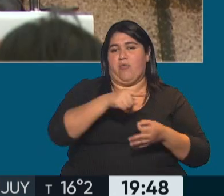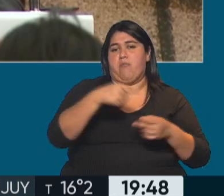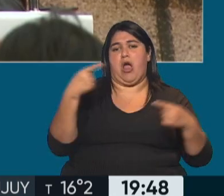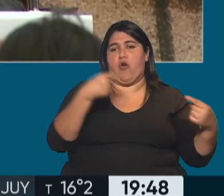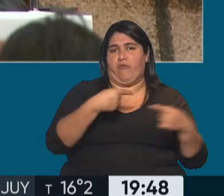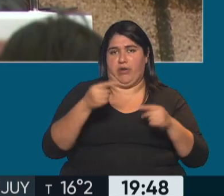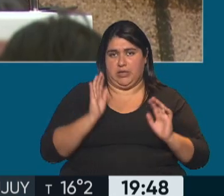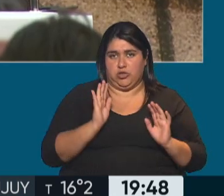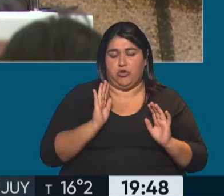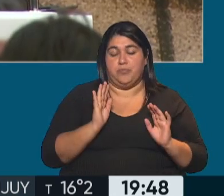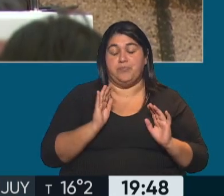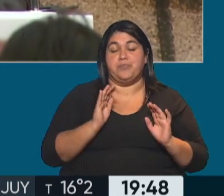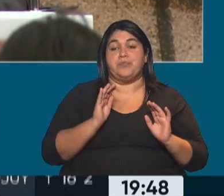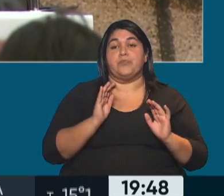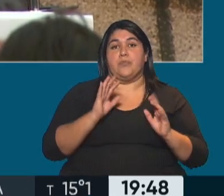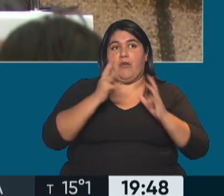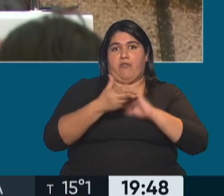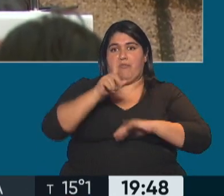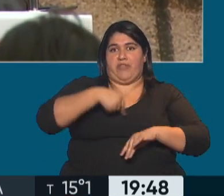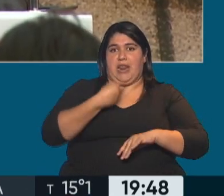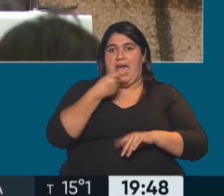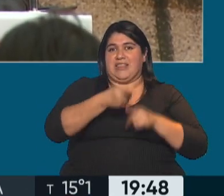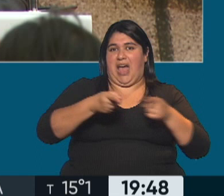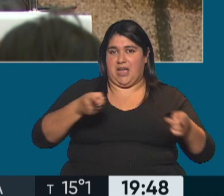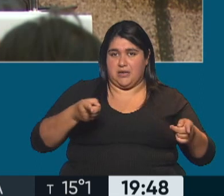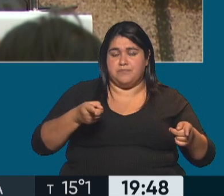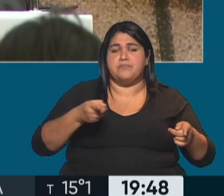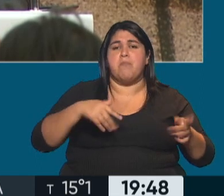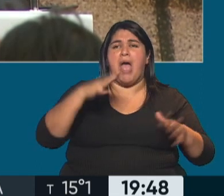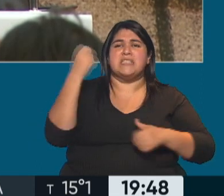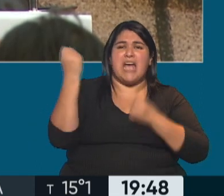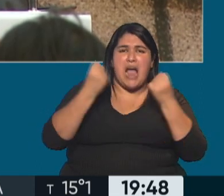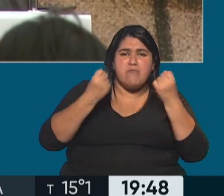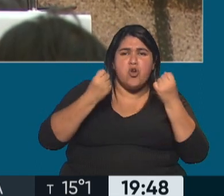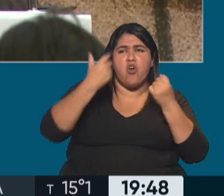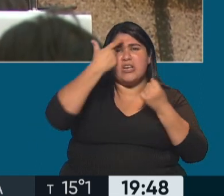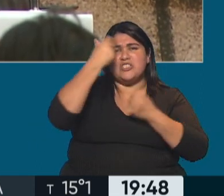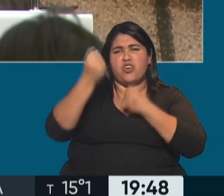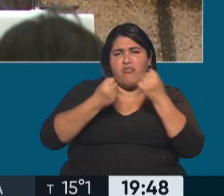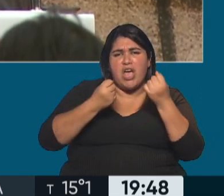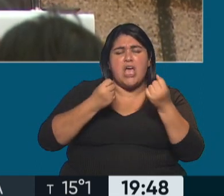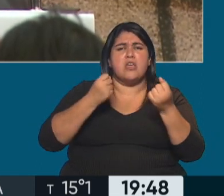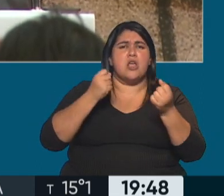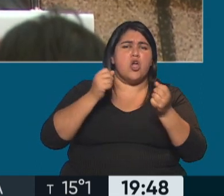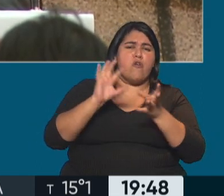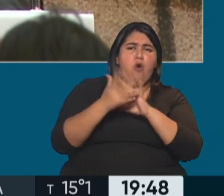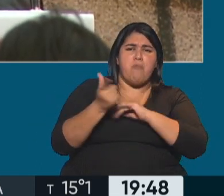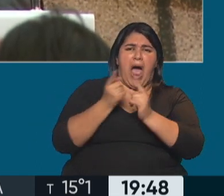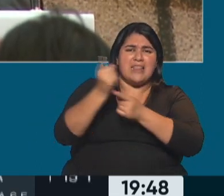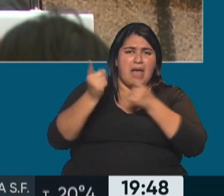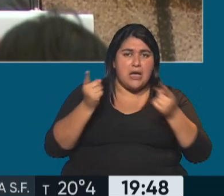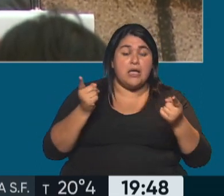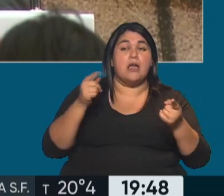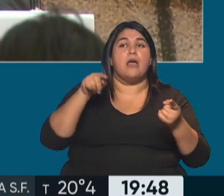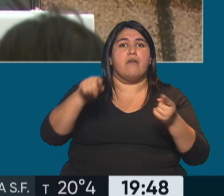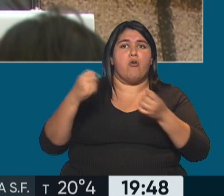producen justamente este tipo de ataques, sobre todo a camiones, a los camioneros, que impiden muchas veces, bueno, justamente que